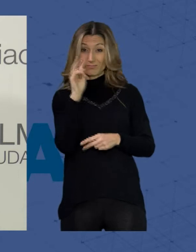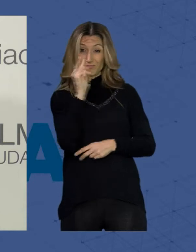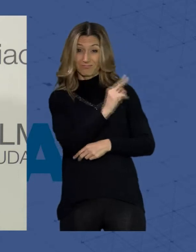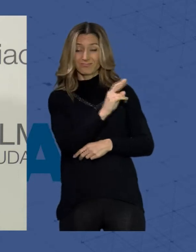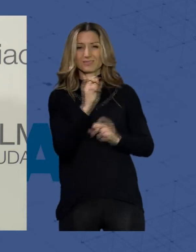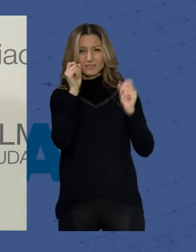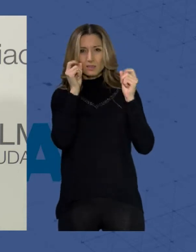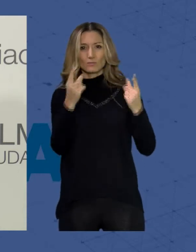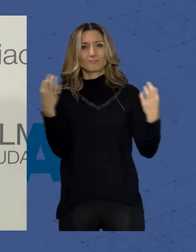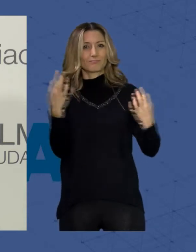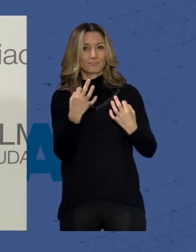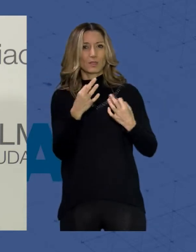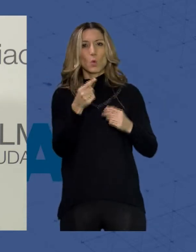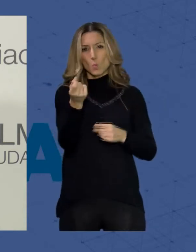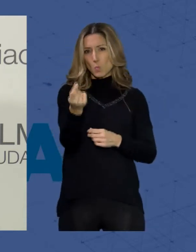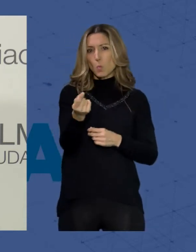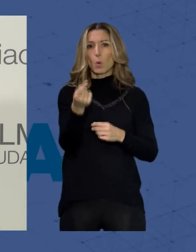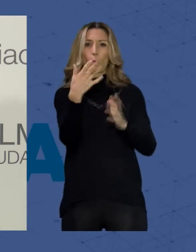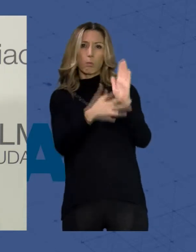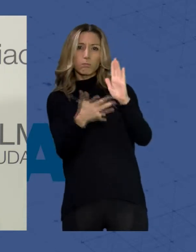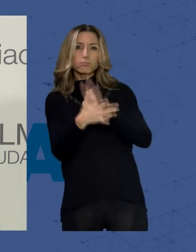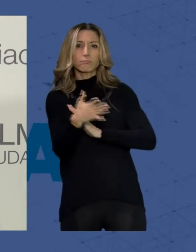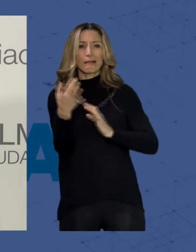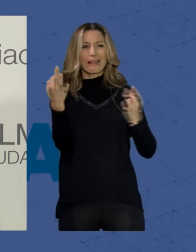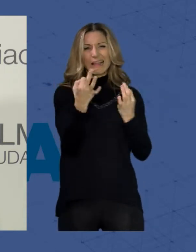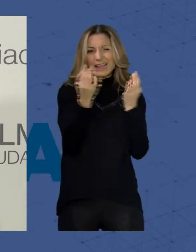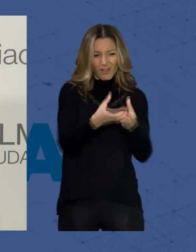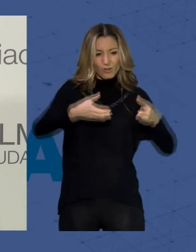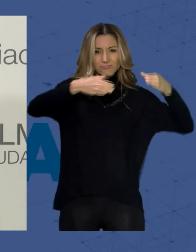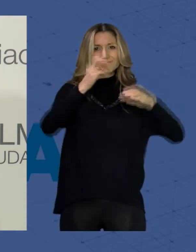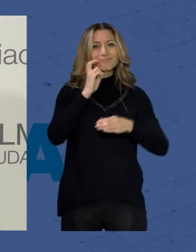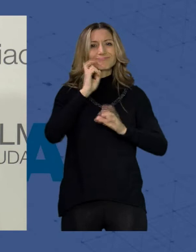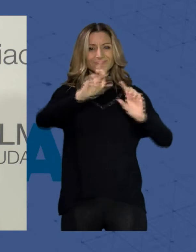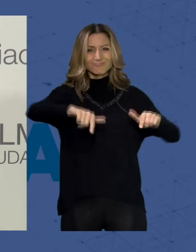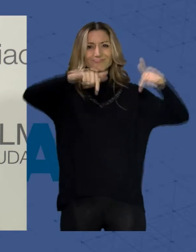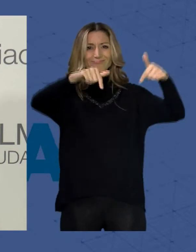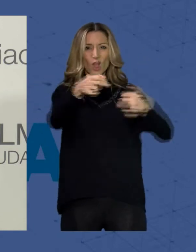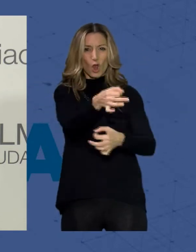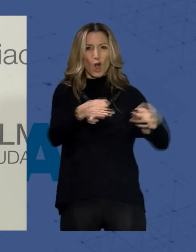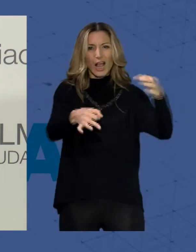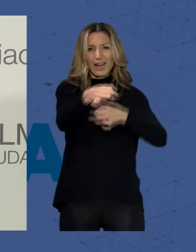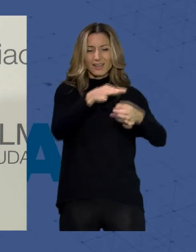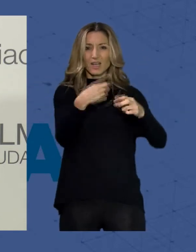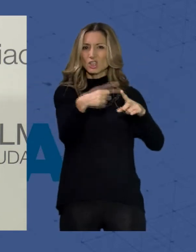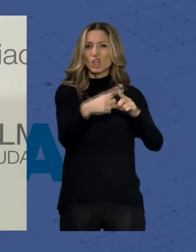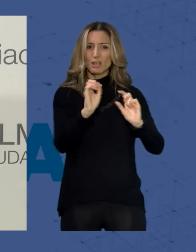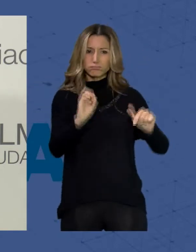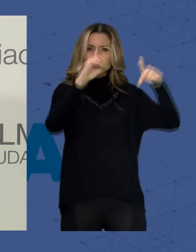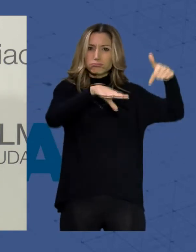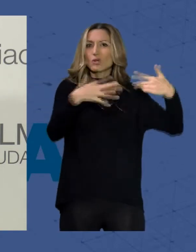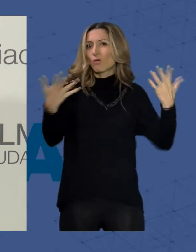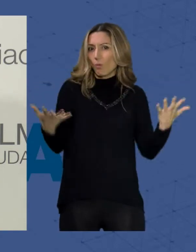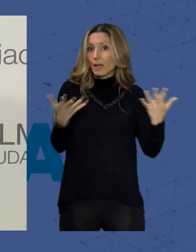damos un poco la explicación de qué es el contenedor de orgánica, qué cosas podemos tirar en el contenedor. Como veis aquí,